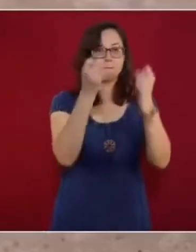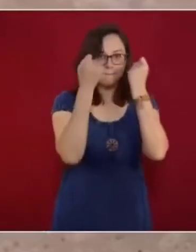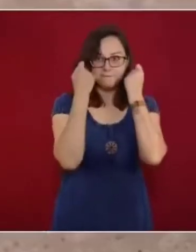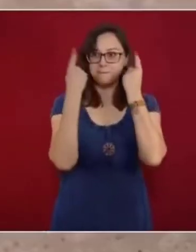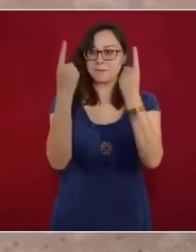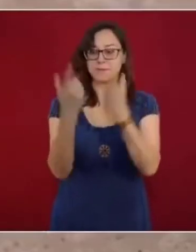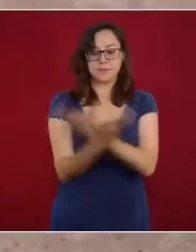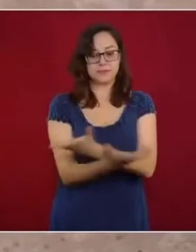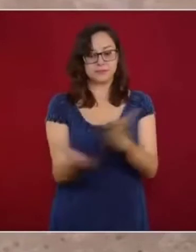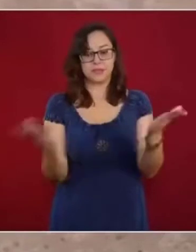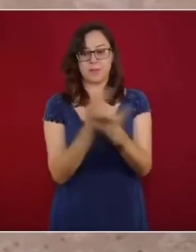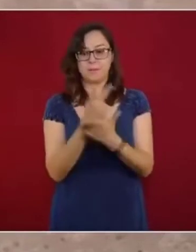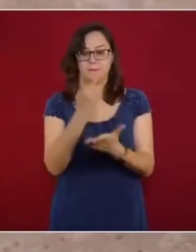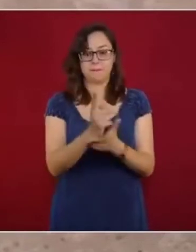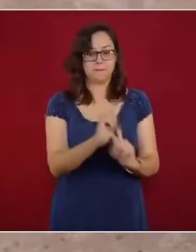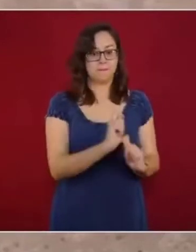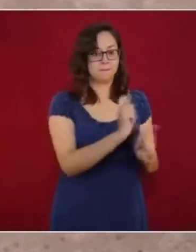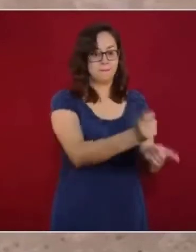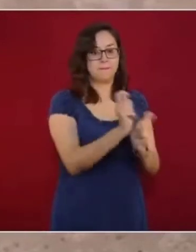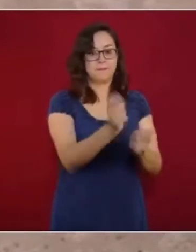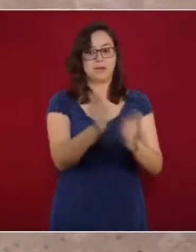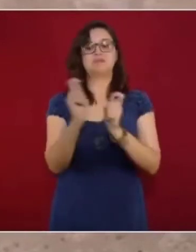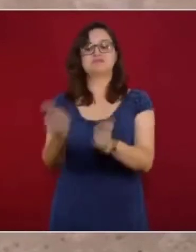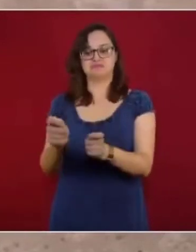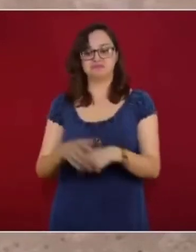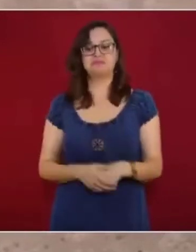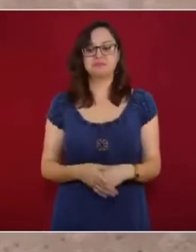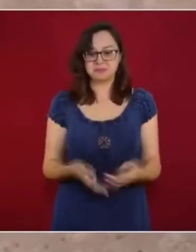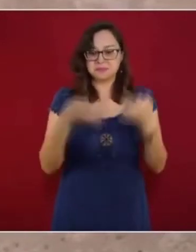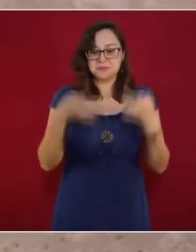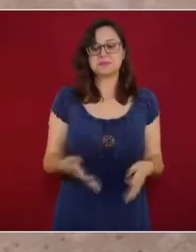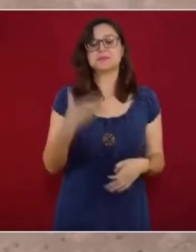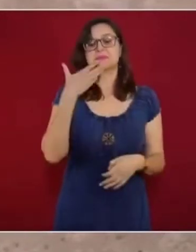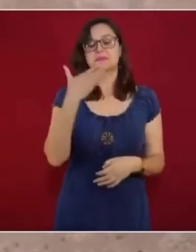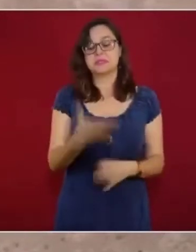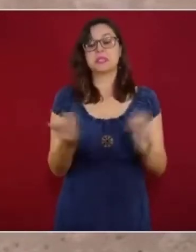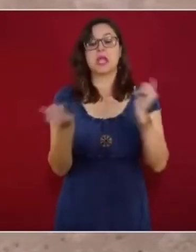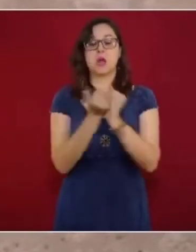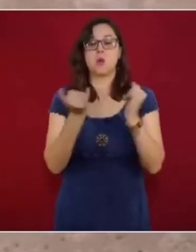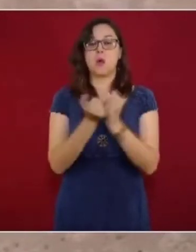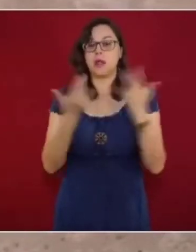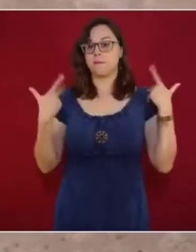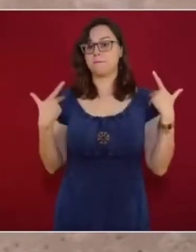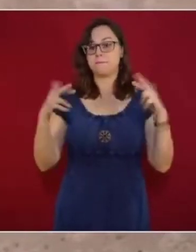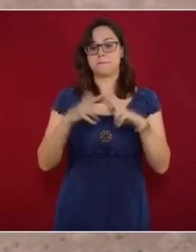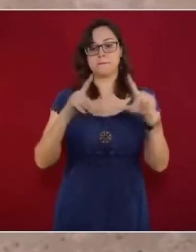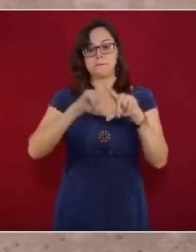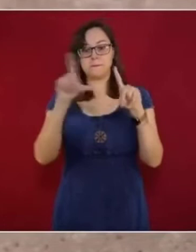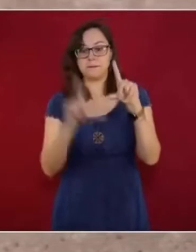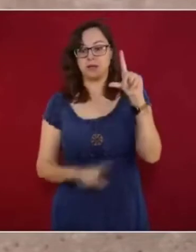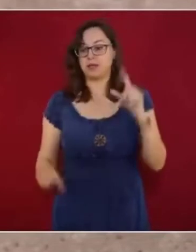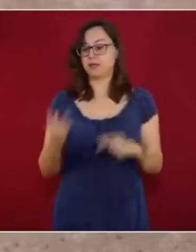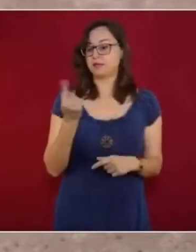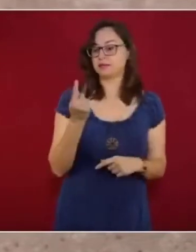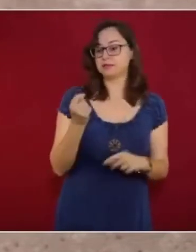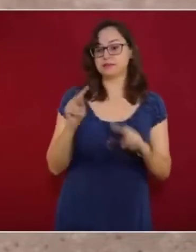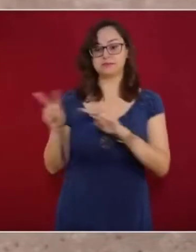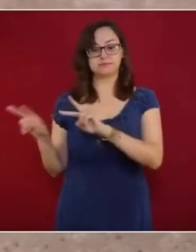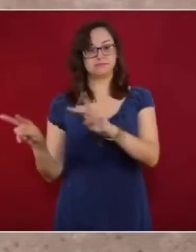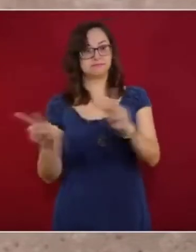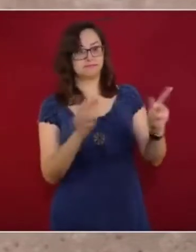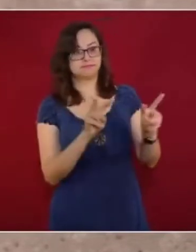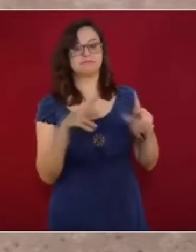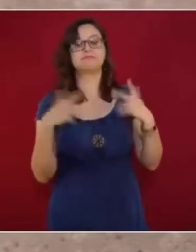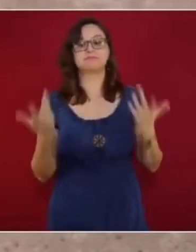galardanados, de verdad, muchísimas gracias. Bien merecido, y a todos los maestros que nos están viendo, maestros, vivamos nuestro